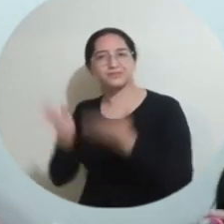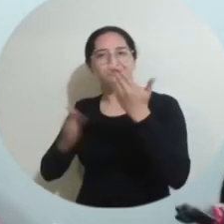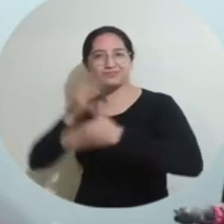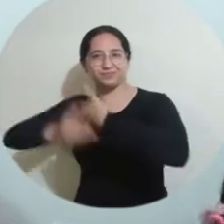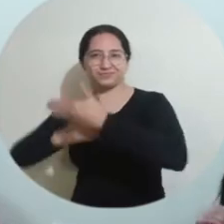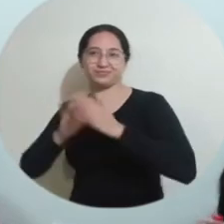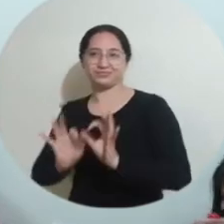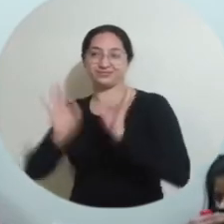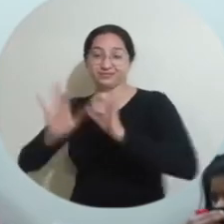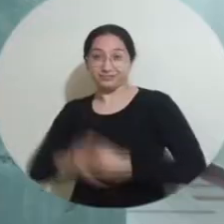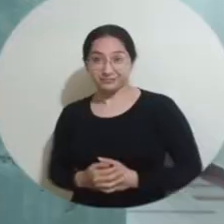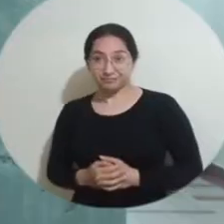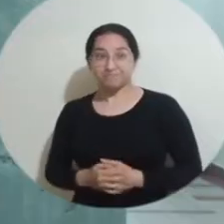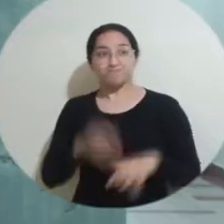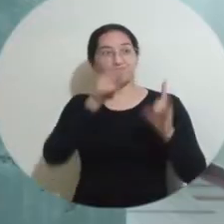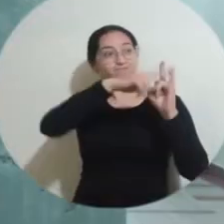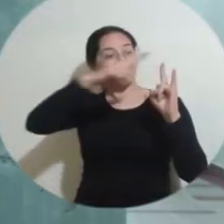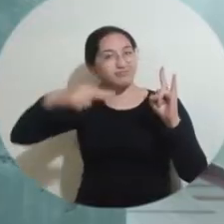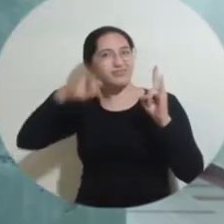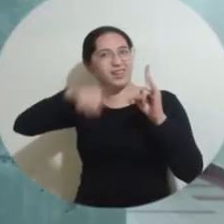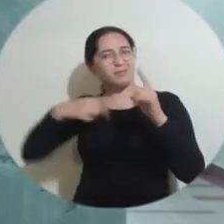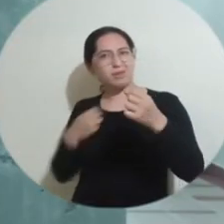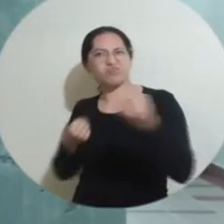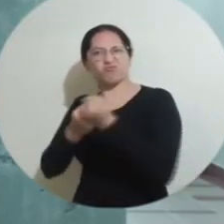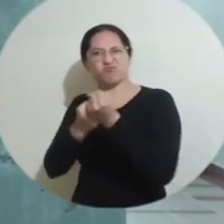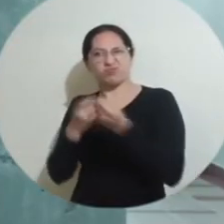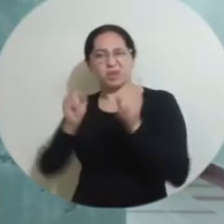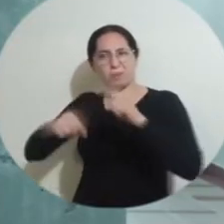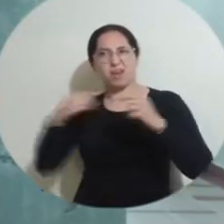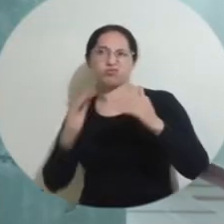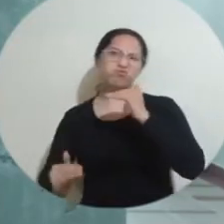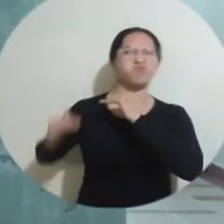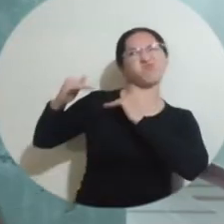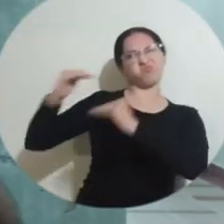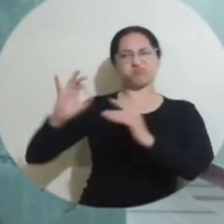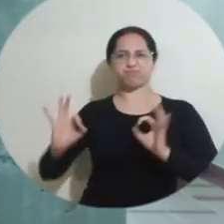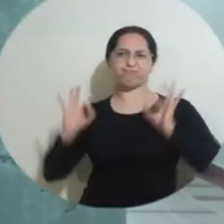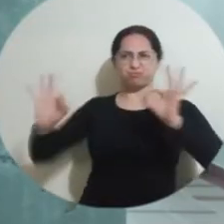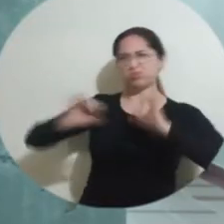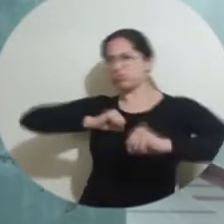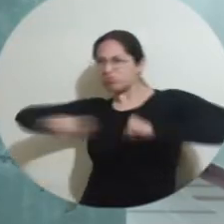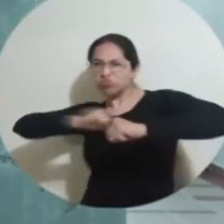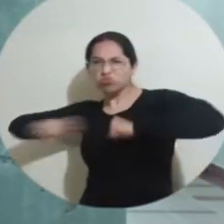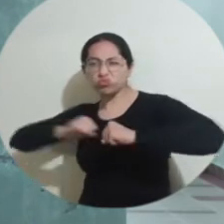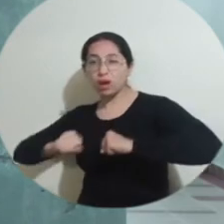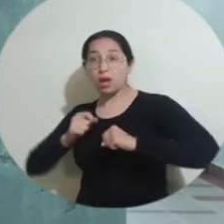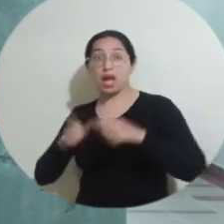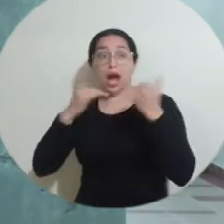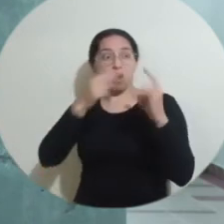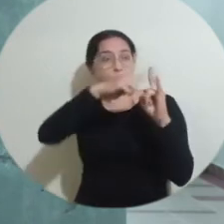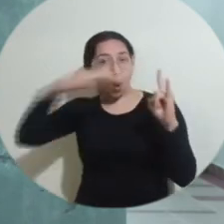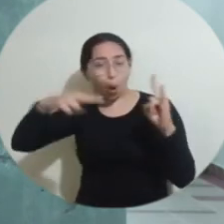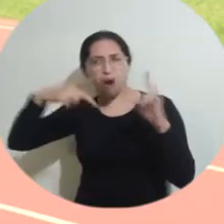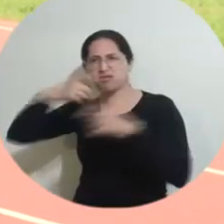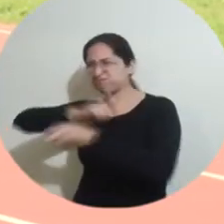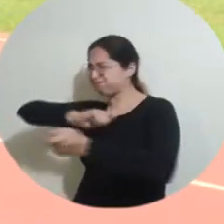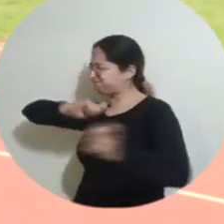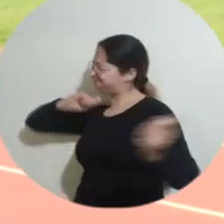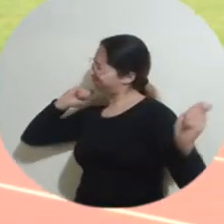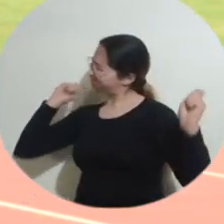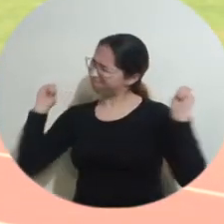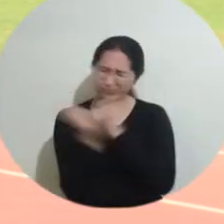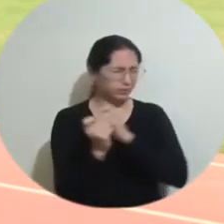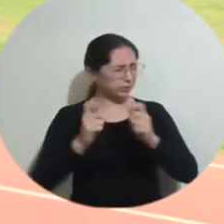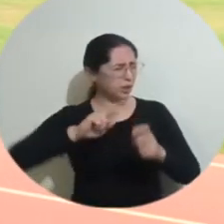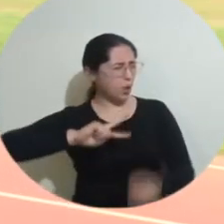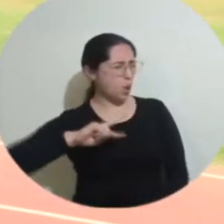investigando obviamente en este campo. La Universidad Magdalena está apuntando a lo que es ser una universidad también de alto rendimiento. Ahorita